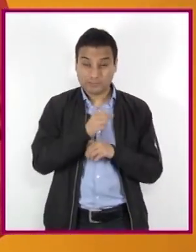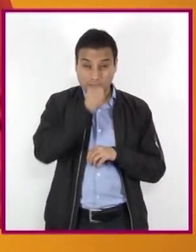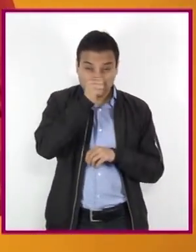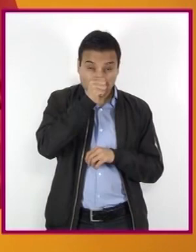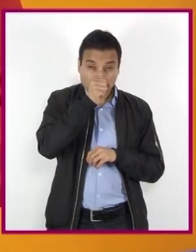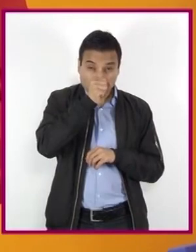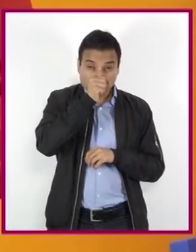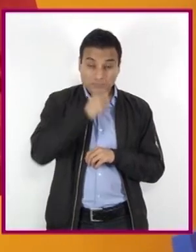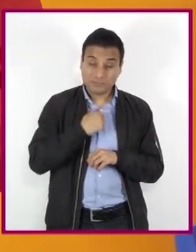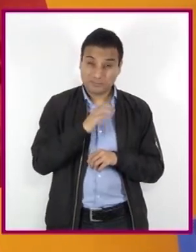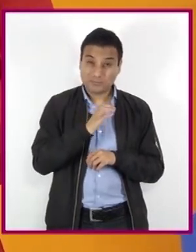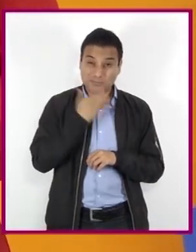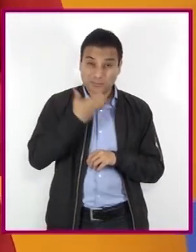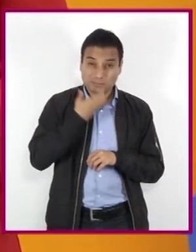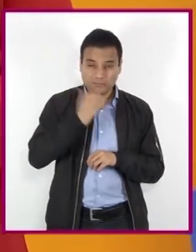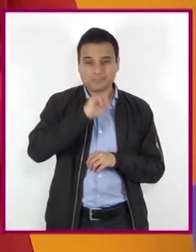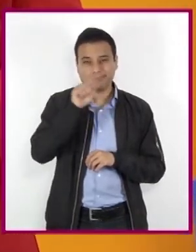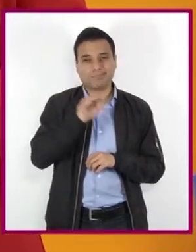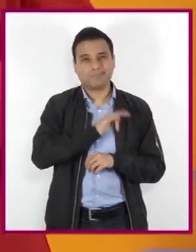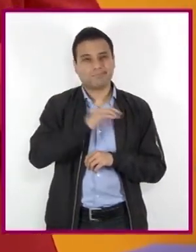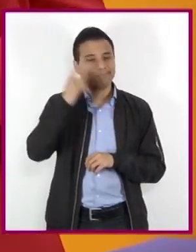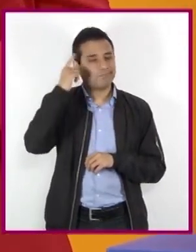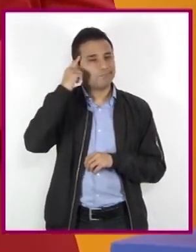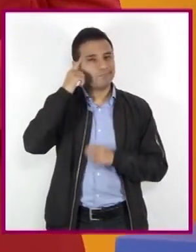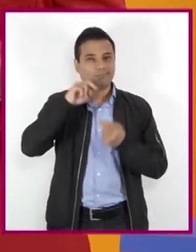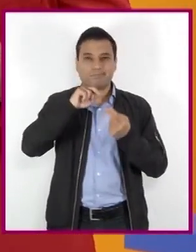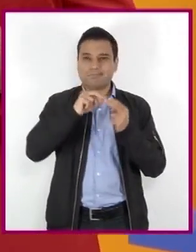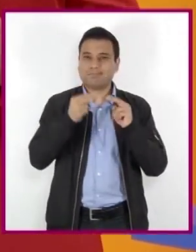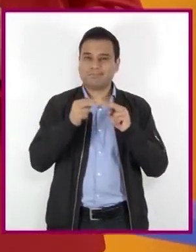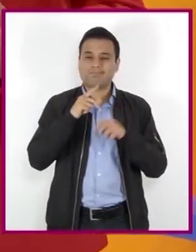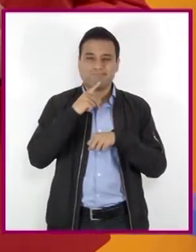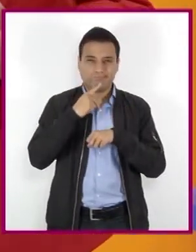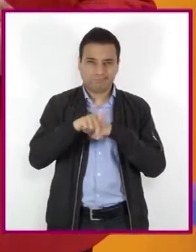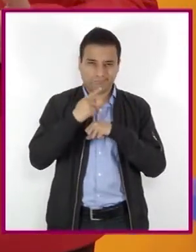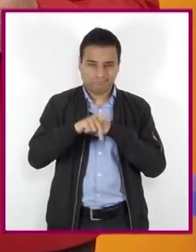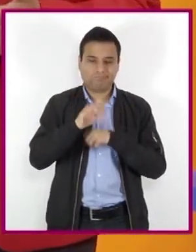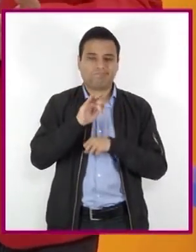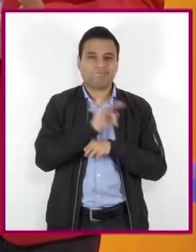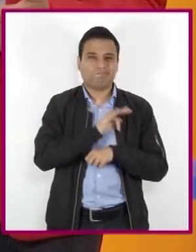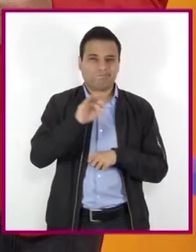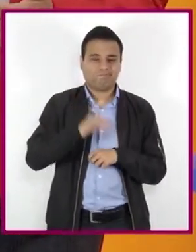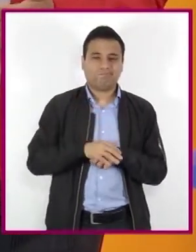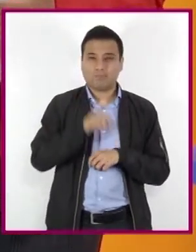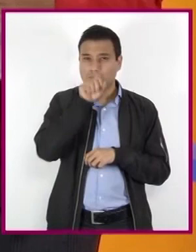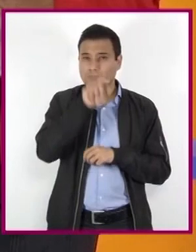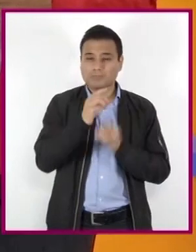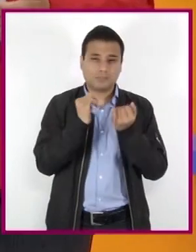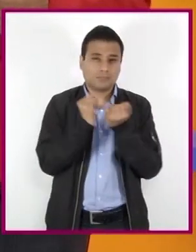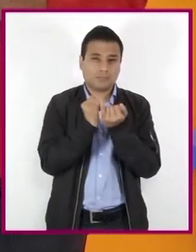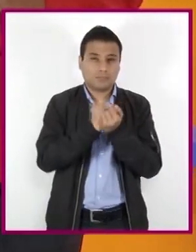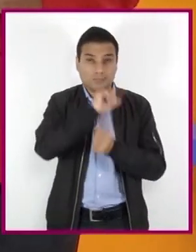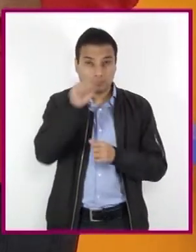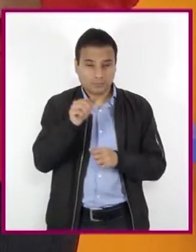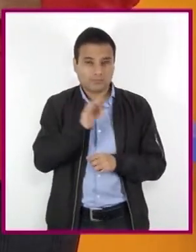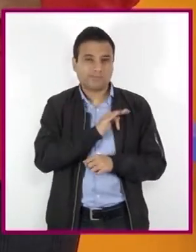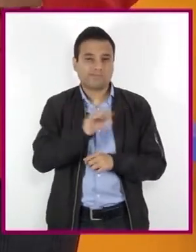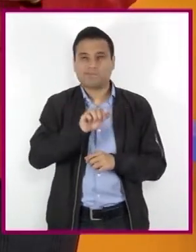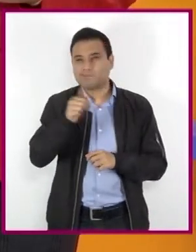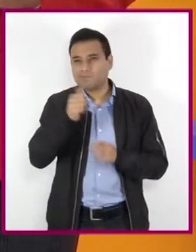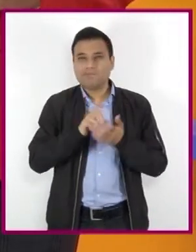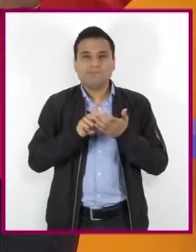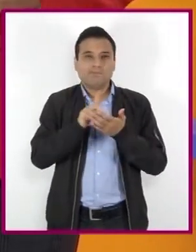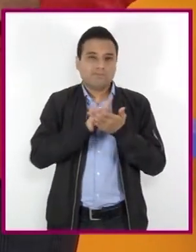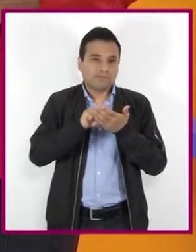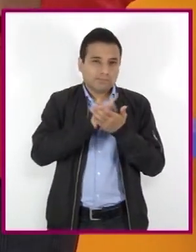tempranas genera daños neurobiológicos más severos y también son puertas de inicio hacia el uso de dependencia